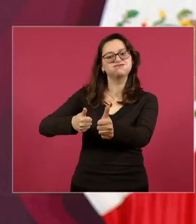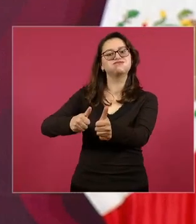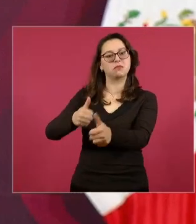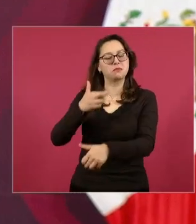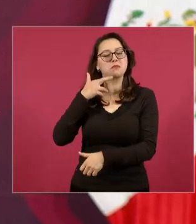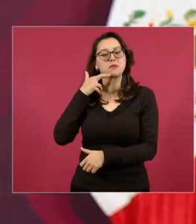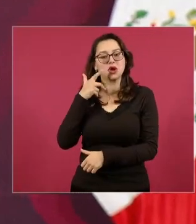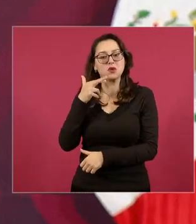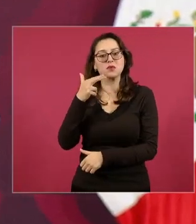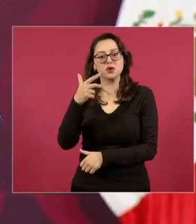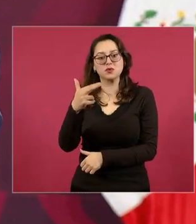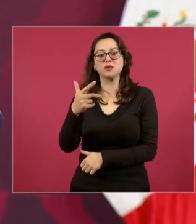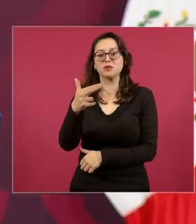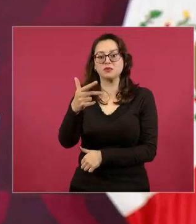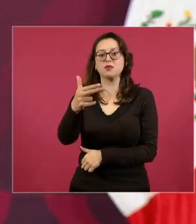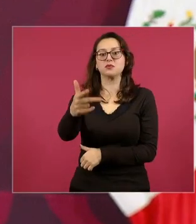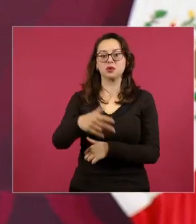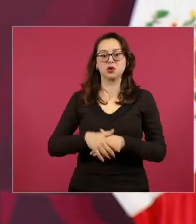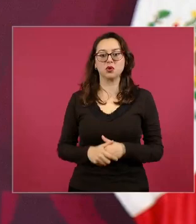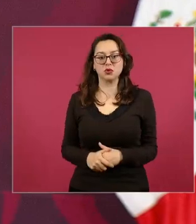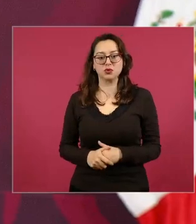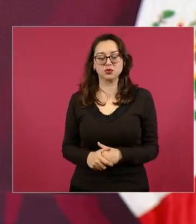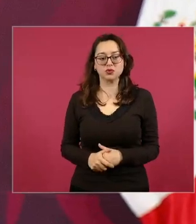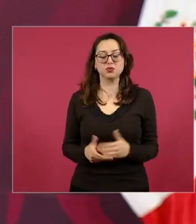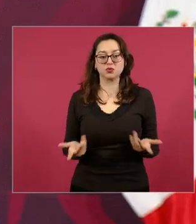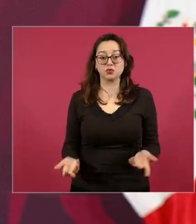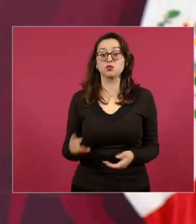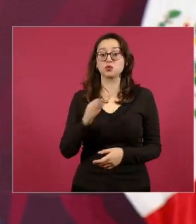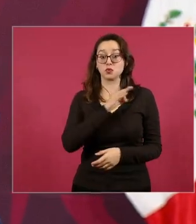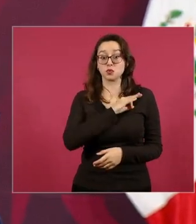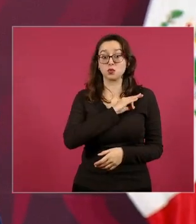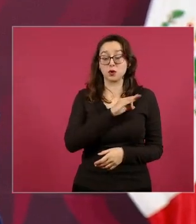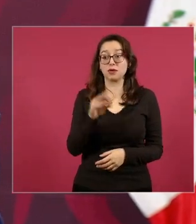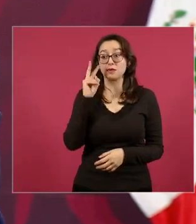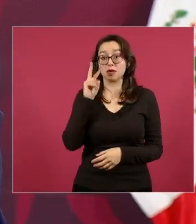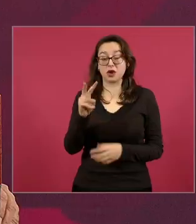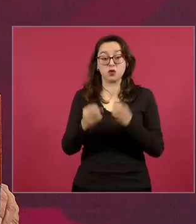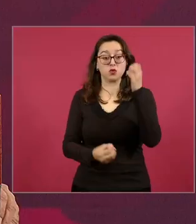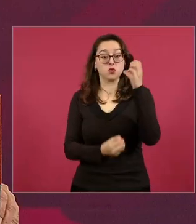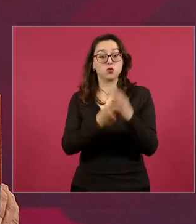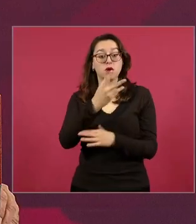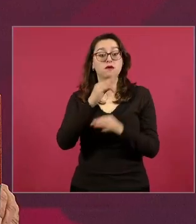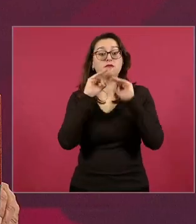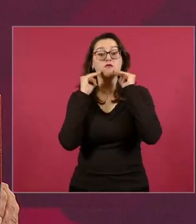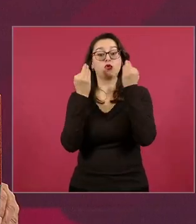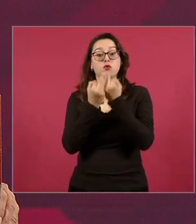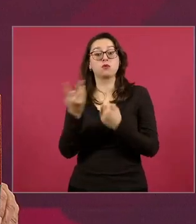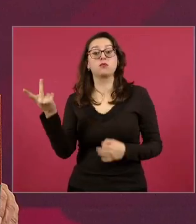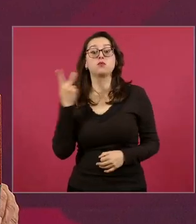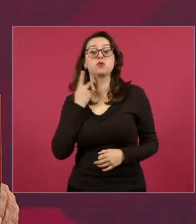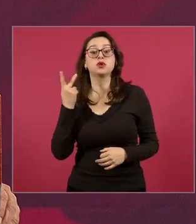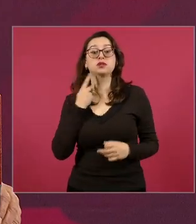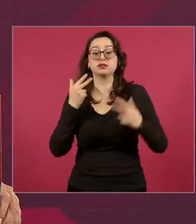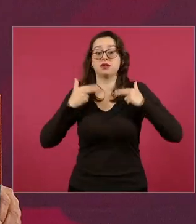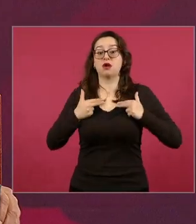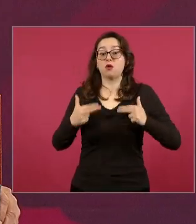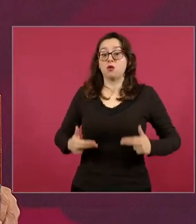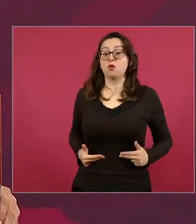realidad que funciona el humanismo mexicano que es un modelo